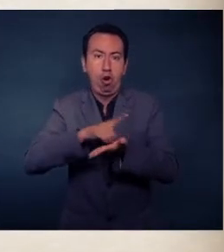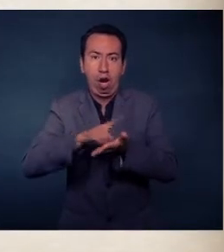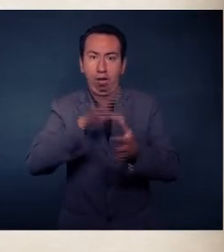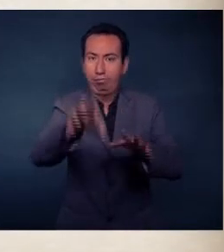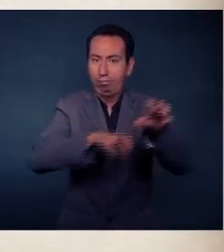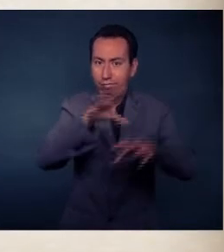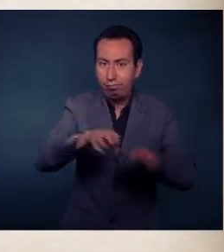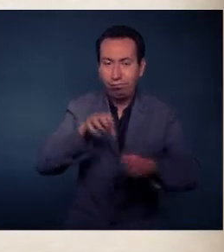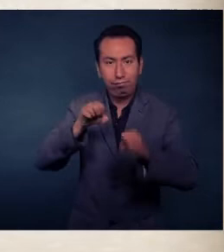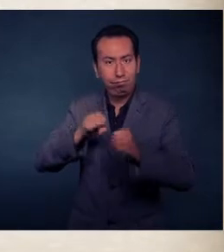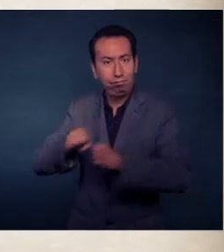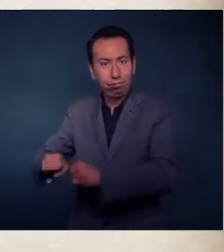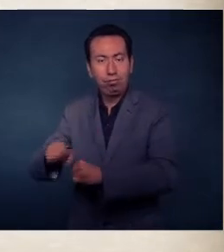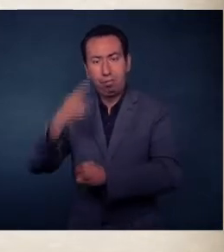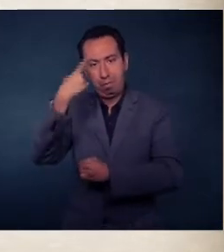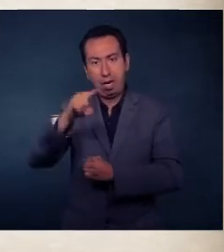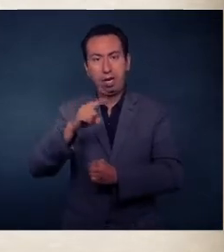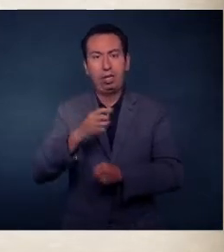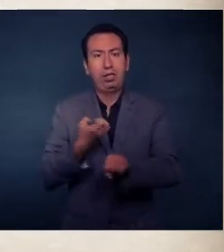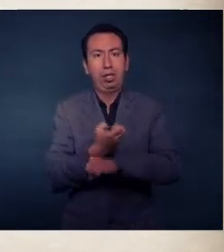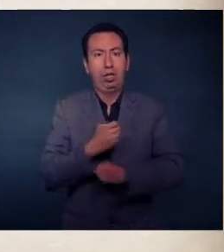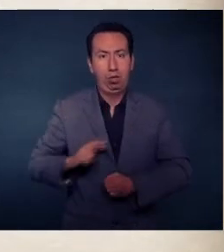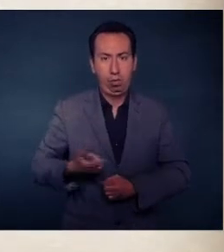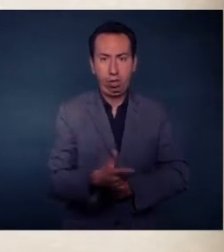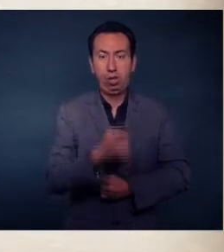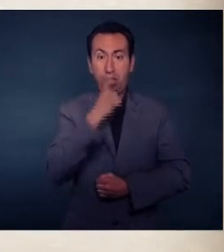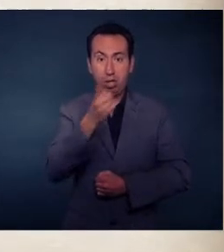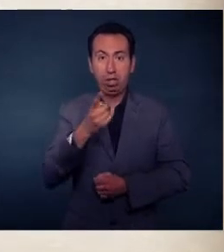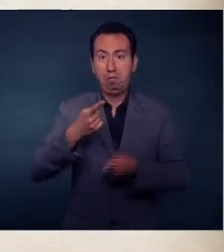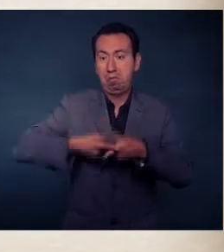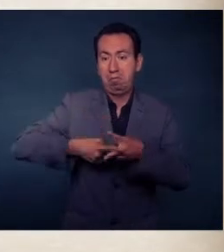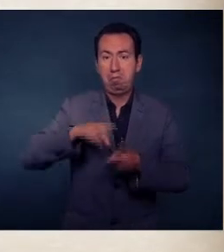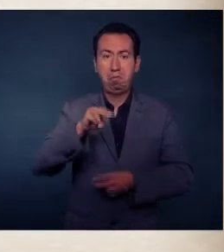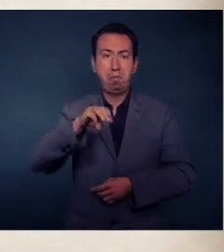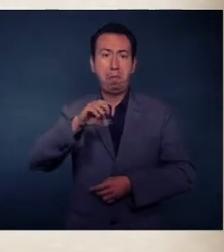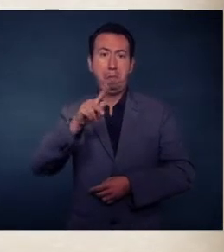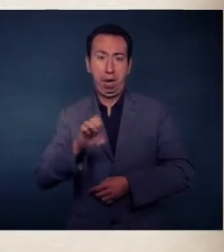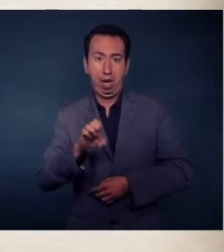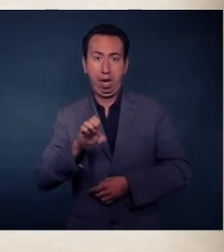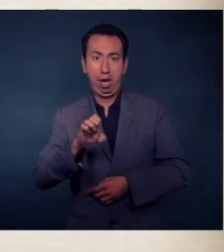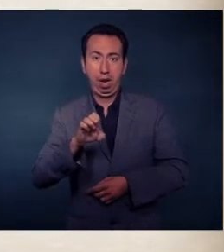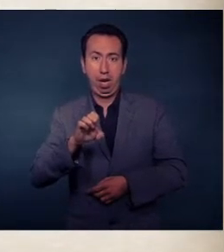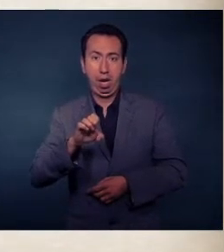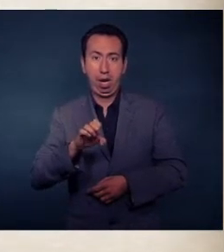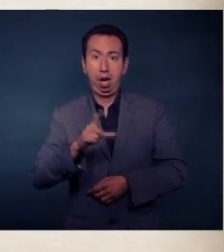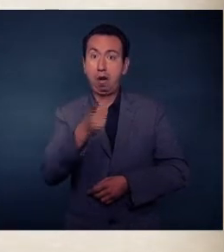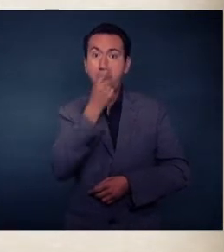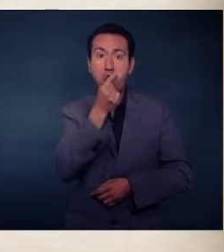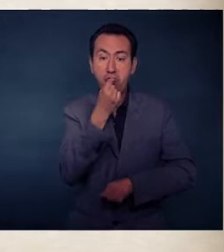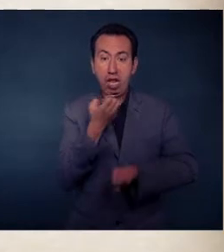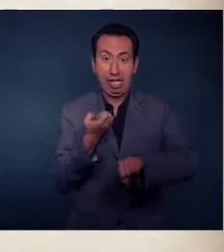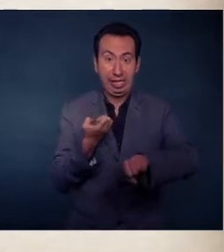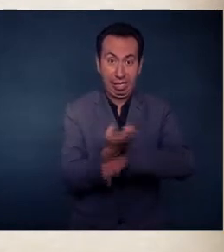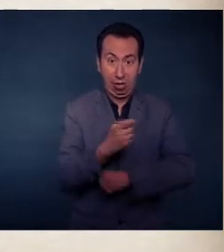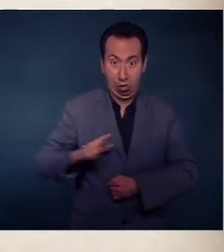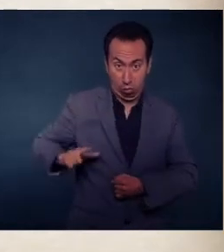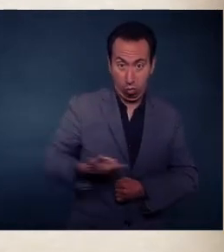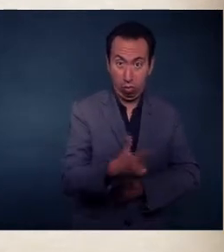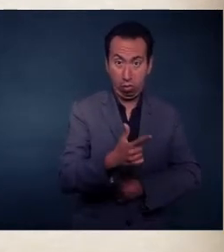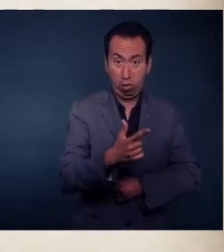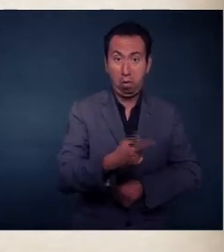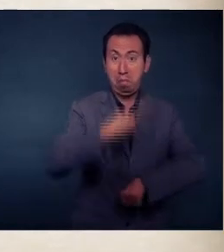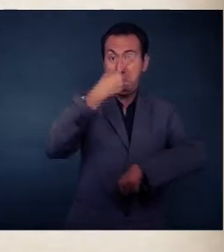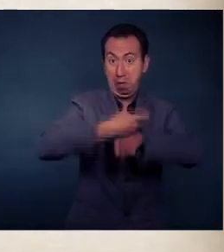apuesta por nuestras fuerzas del Estado. Hoy, de acuerdo a la encuesta de ENVIPE, somos la segunda policía estatal más confiable, después de la de